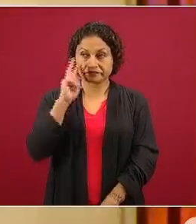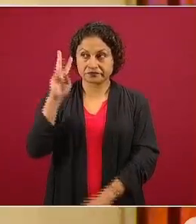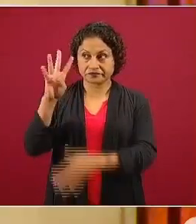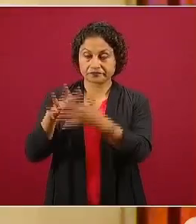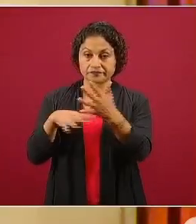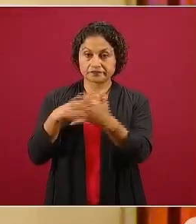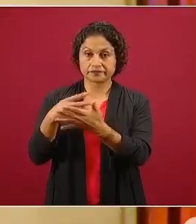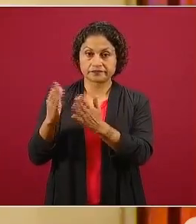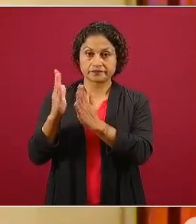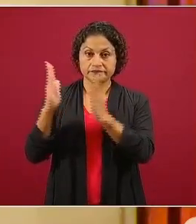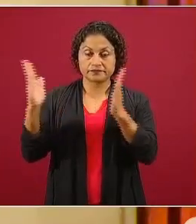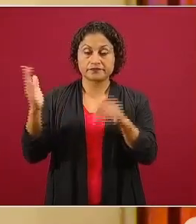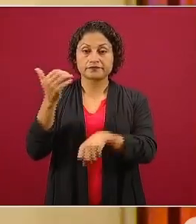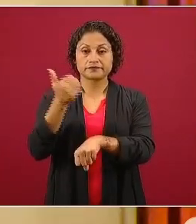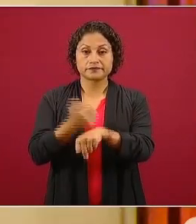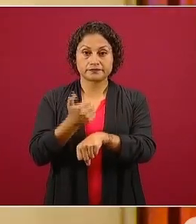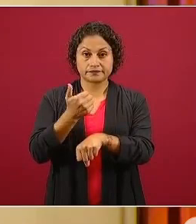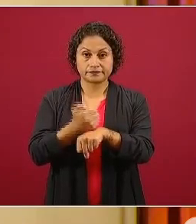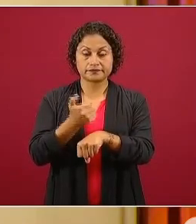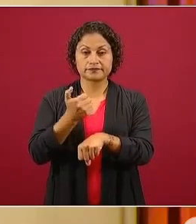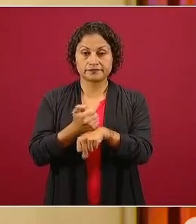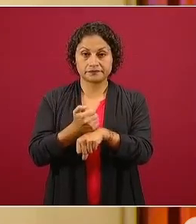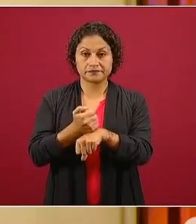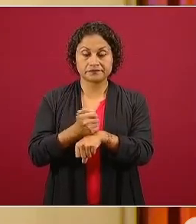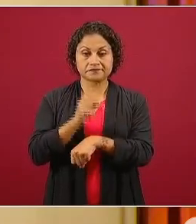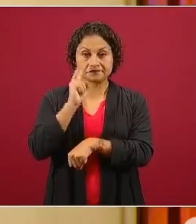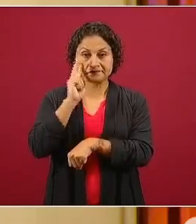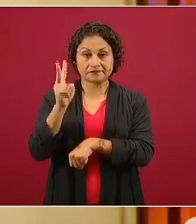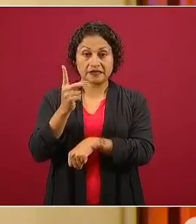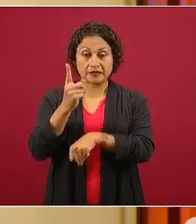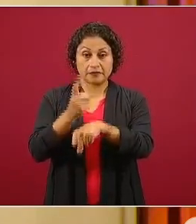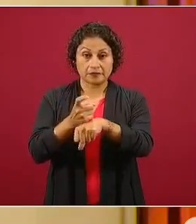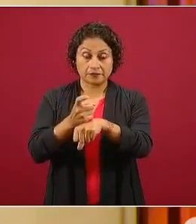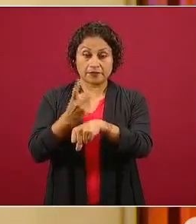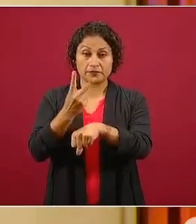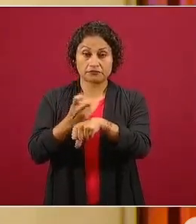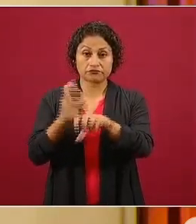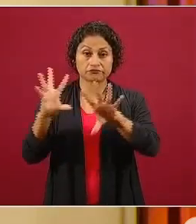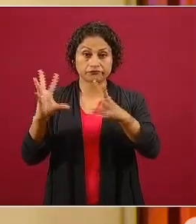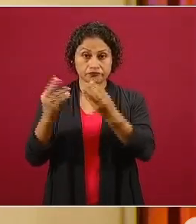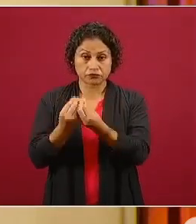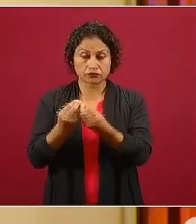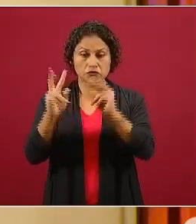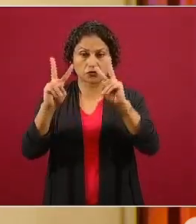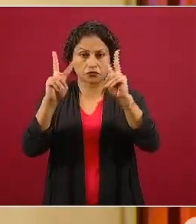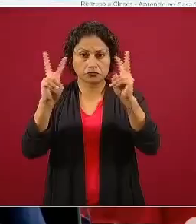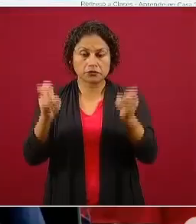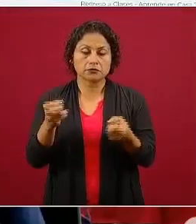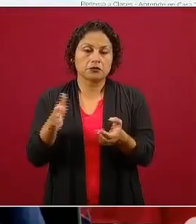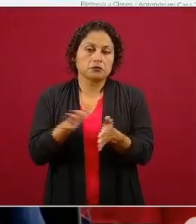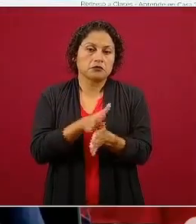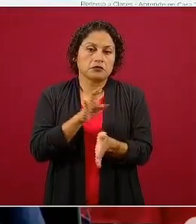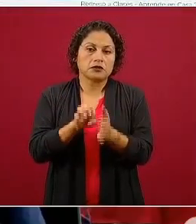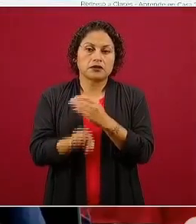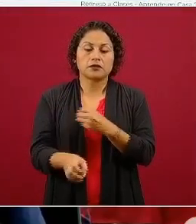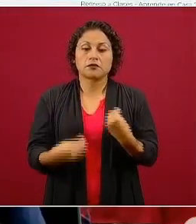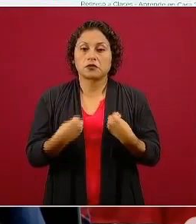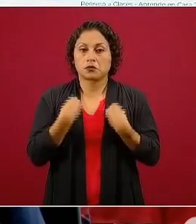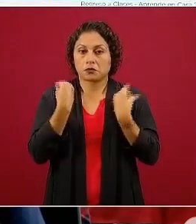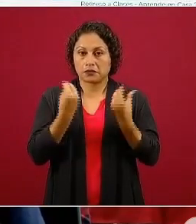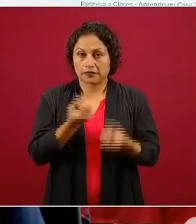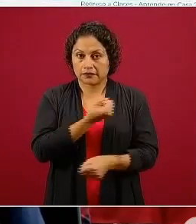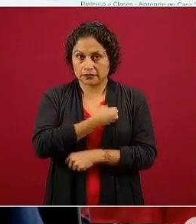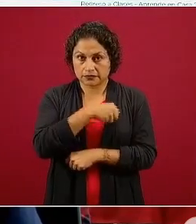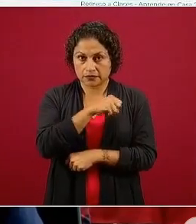contenido, que es el contenido de vida saludable, es el contenido de formación en